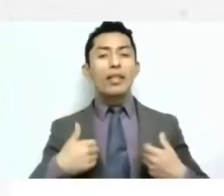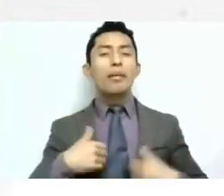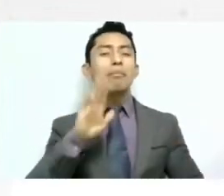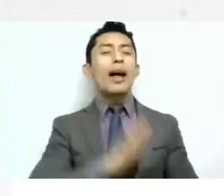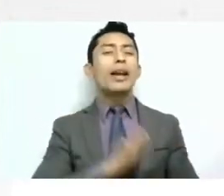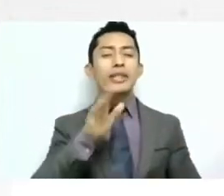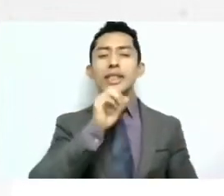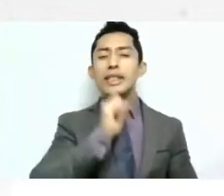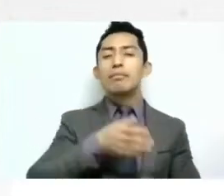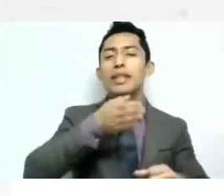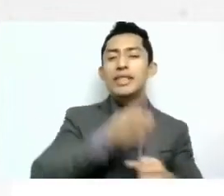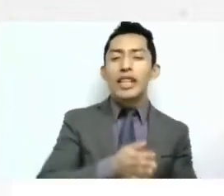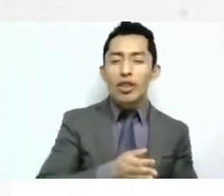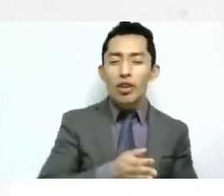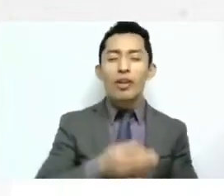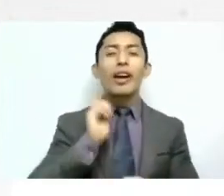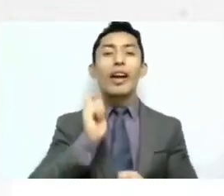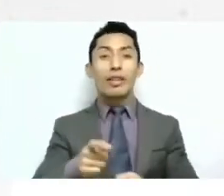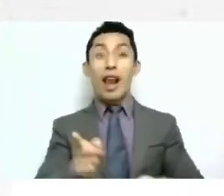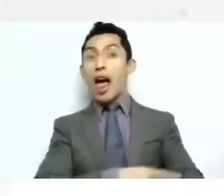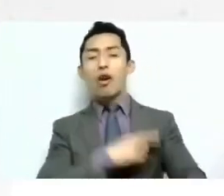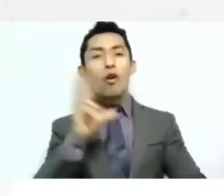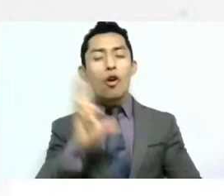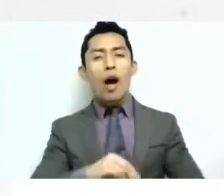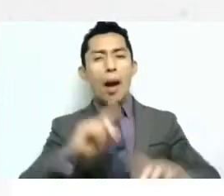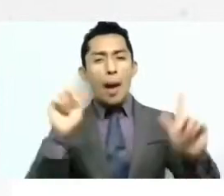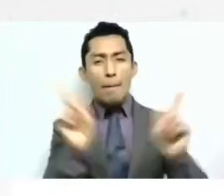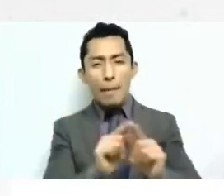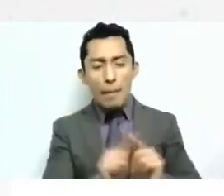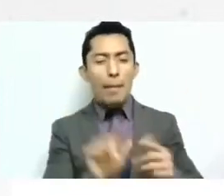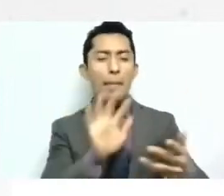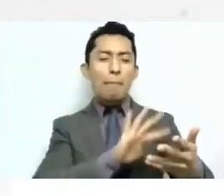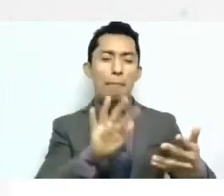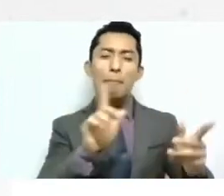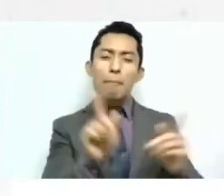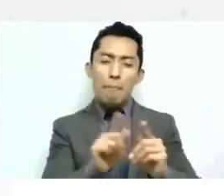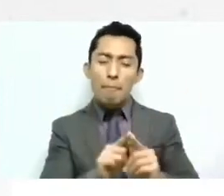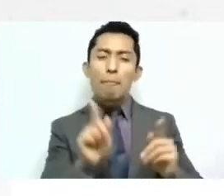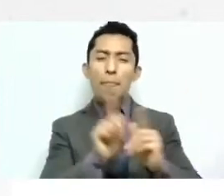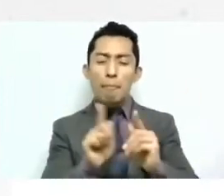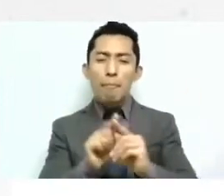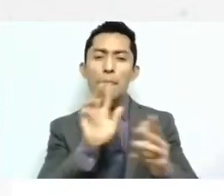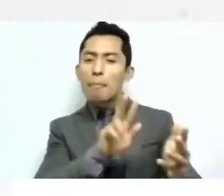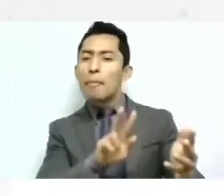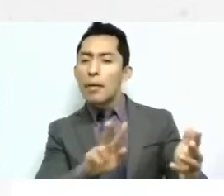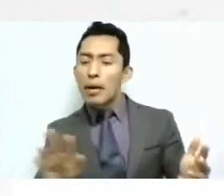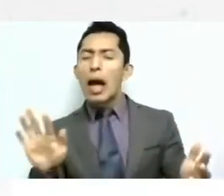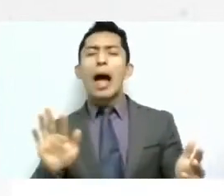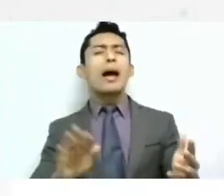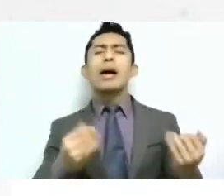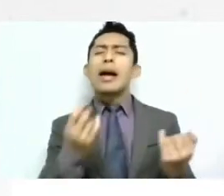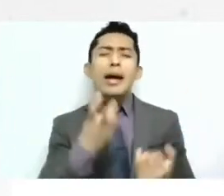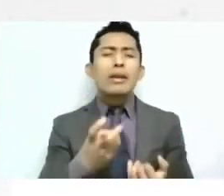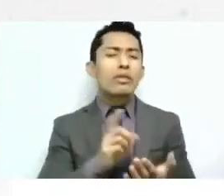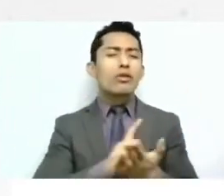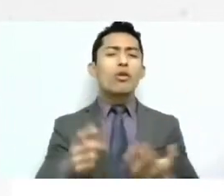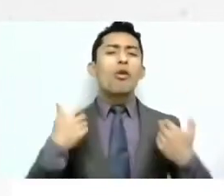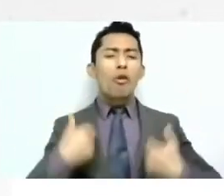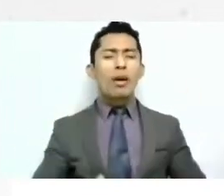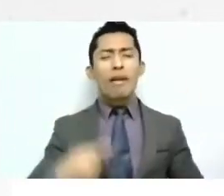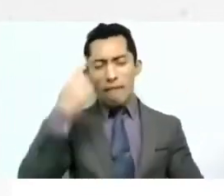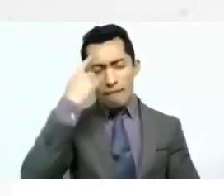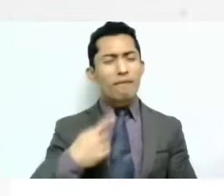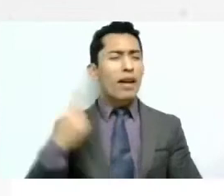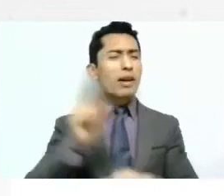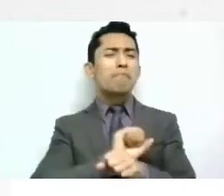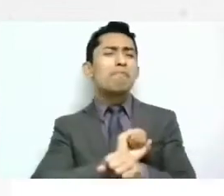así en cortito y creo que que los derechos humanos deben de ser así sencillos sin tanto